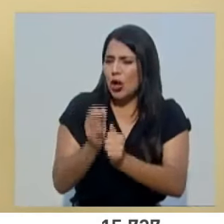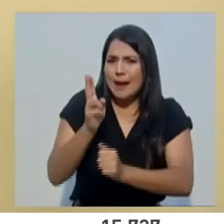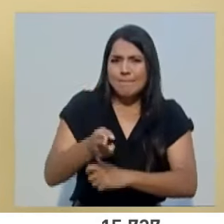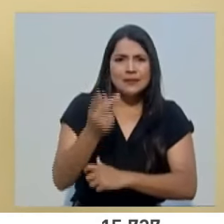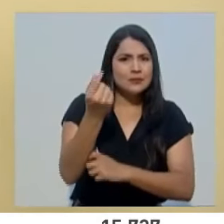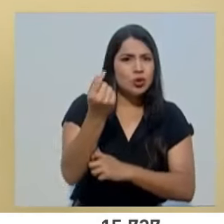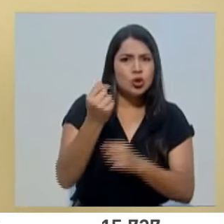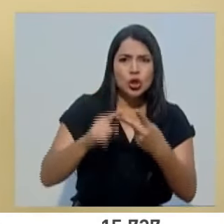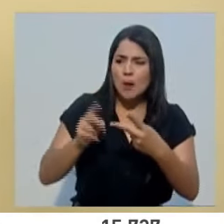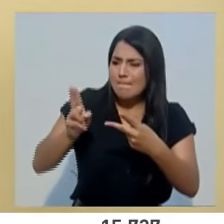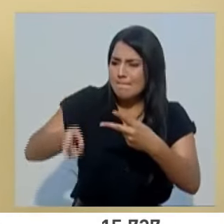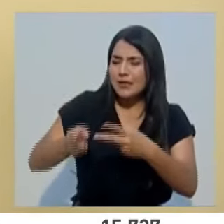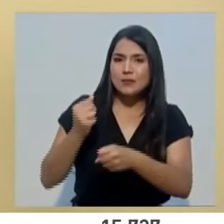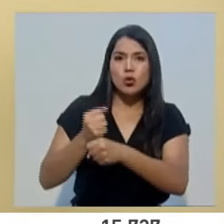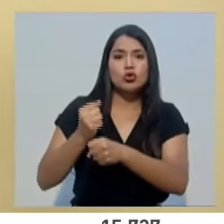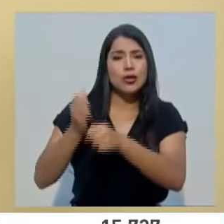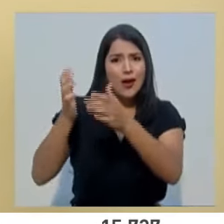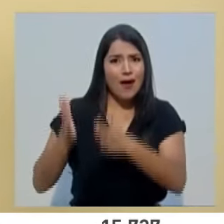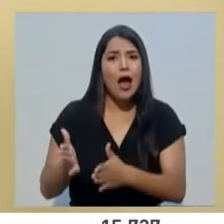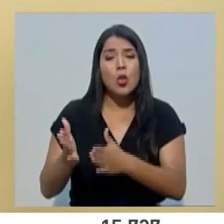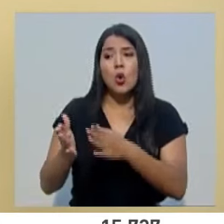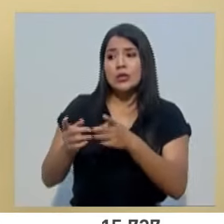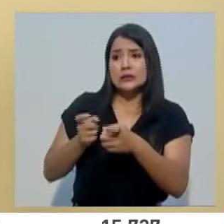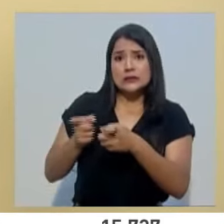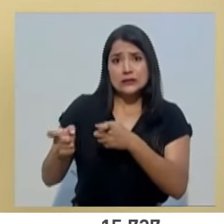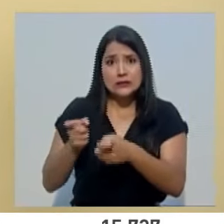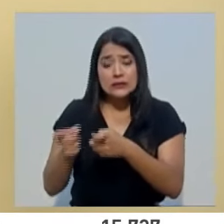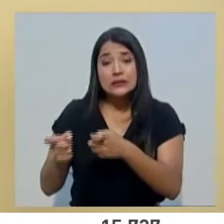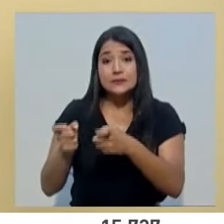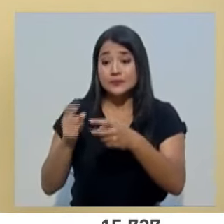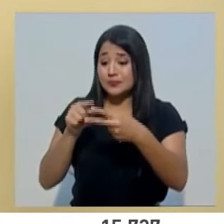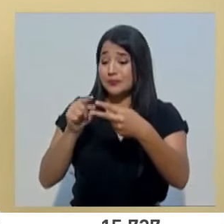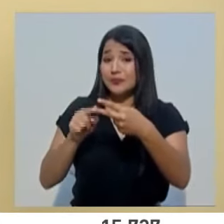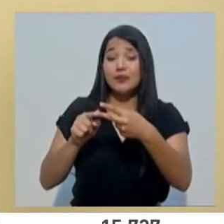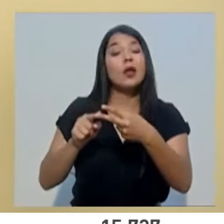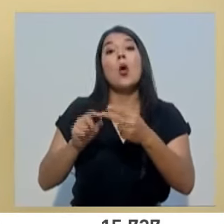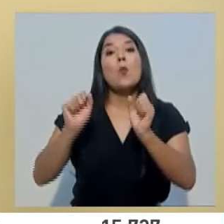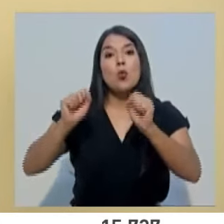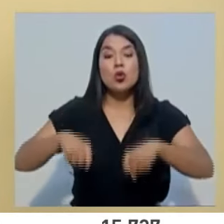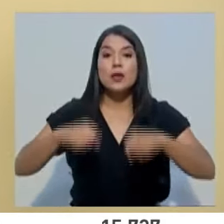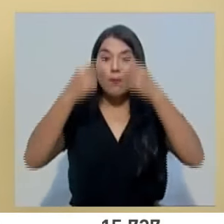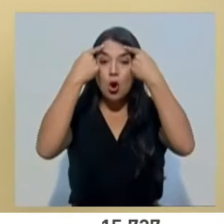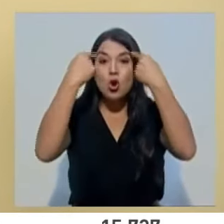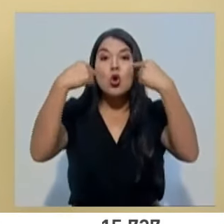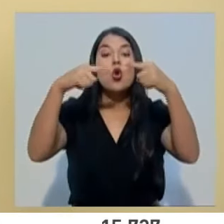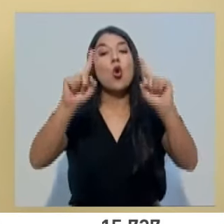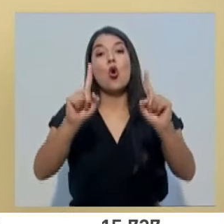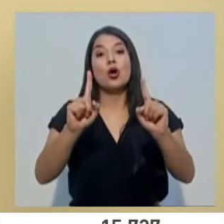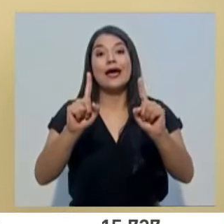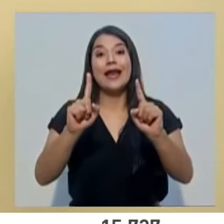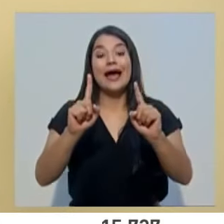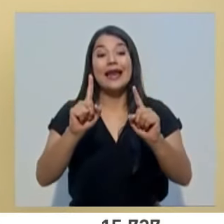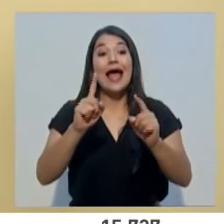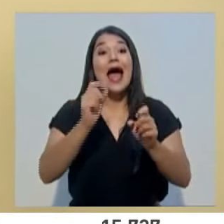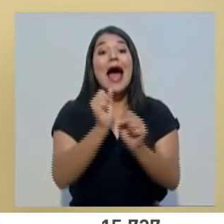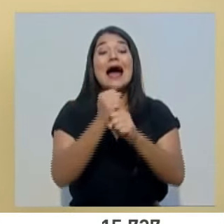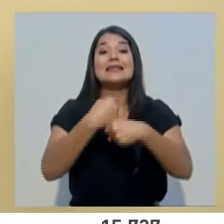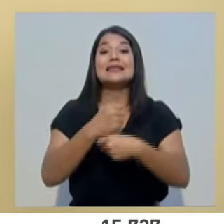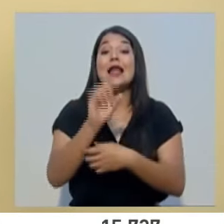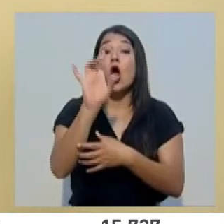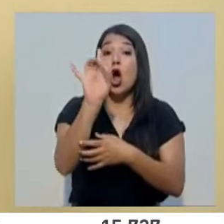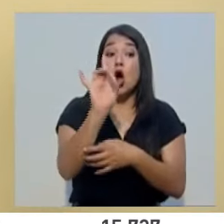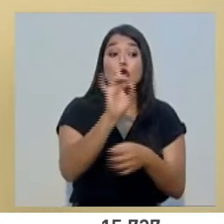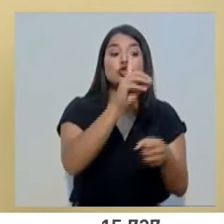recursos administrativos que tiene el Ministerio de Trabajo y Seguridad Social, ejecutar el equivalente a 8 pagos